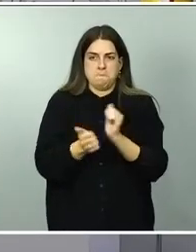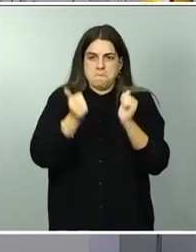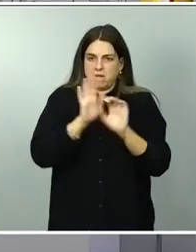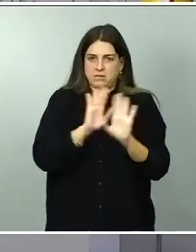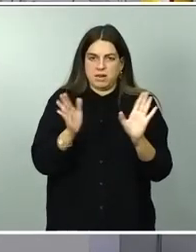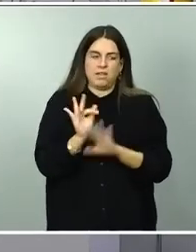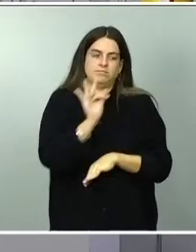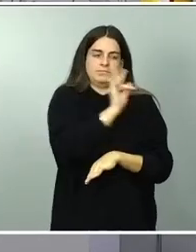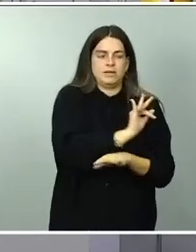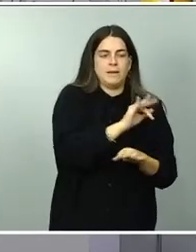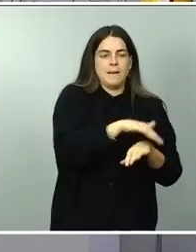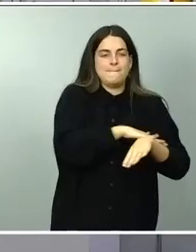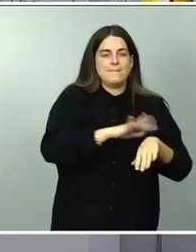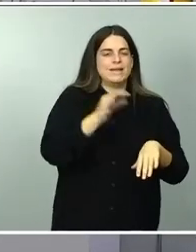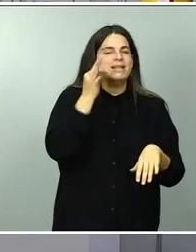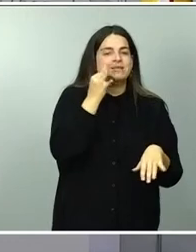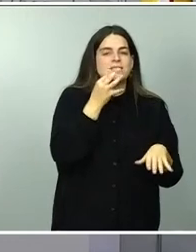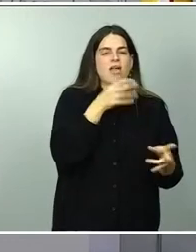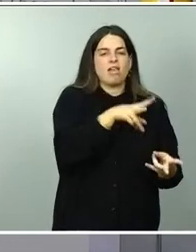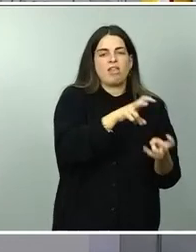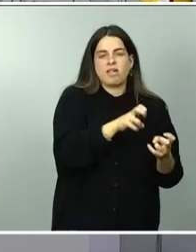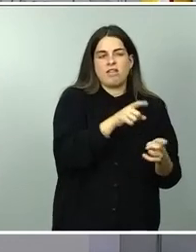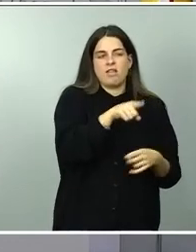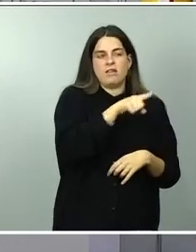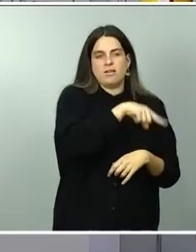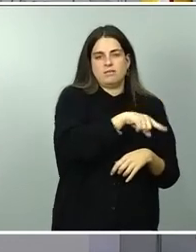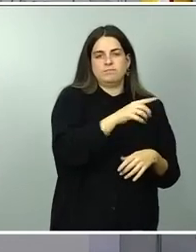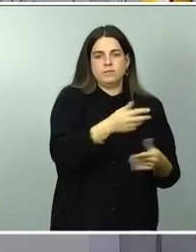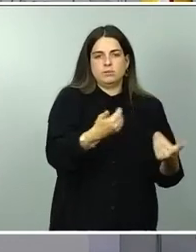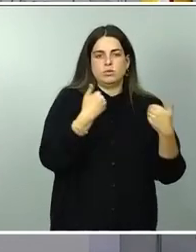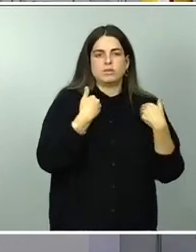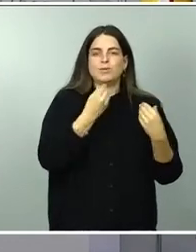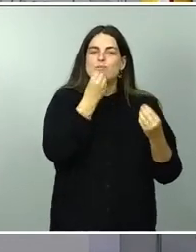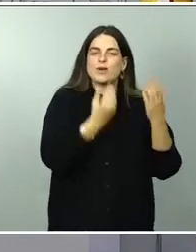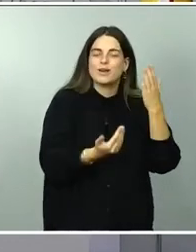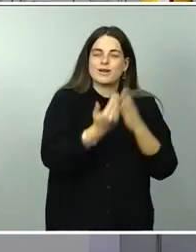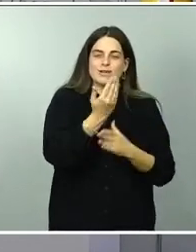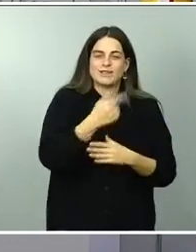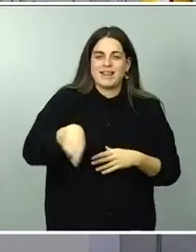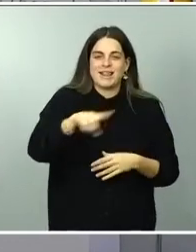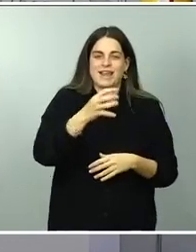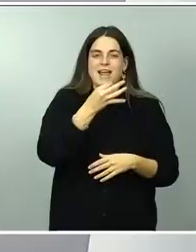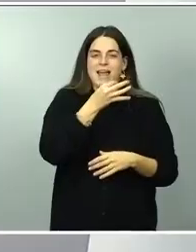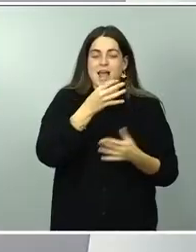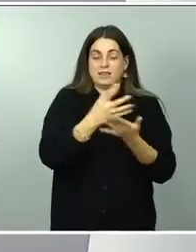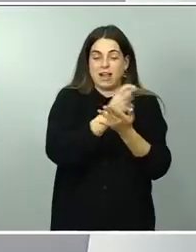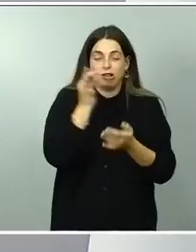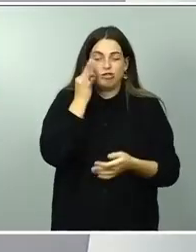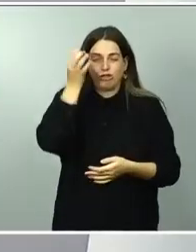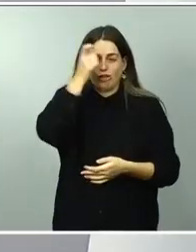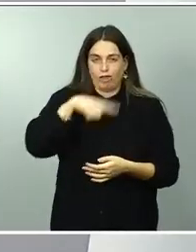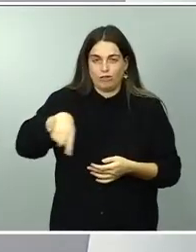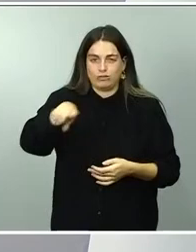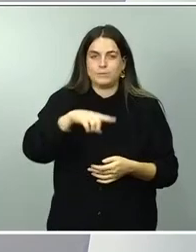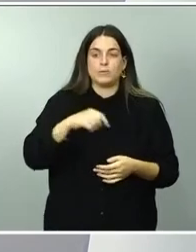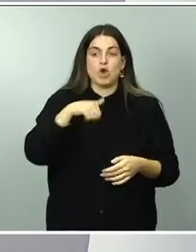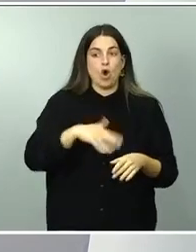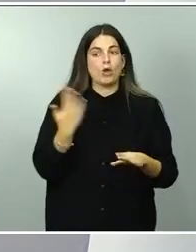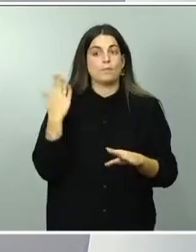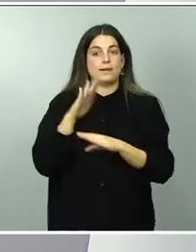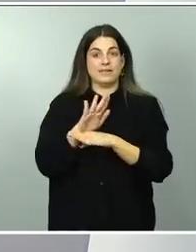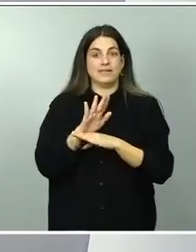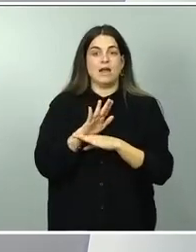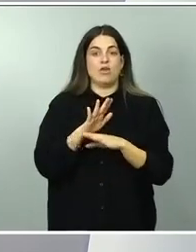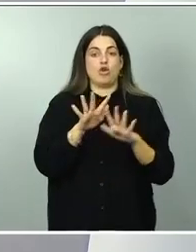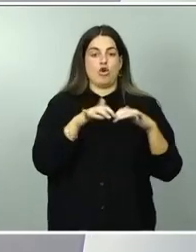Hacienda. Muchas gracias, ministra portavoz, y buenos días a todos y a todas. Y, efectivamente, hoy hemos presentado en el Consejo de Ministros